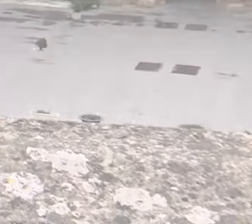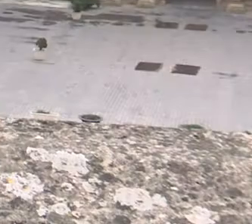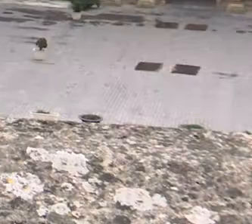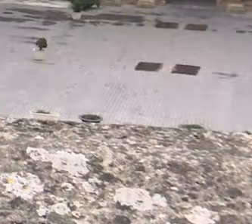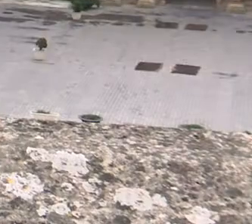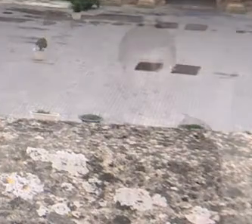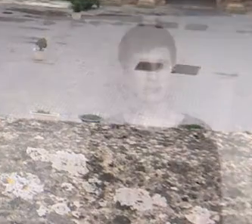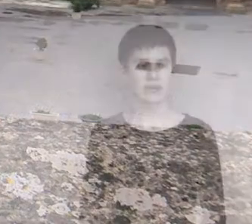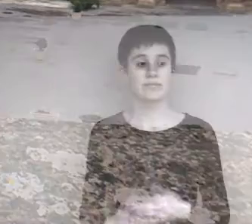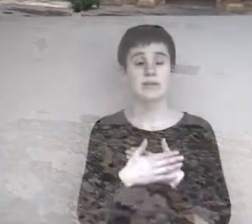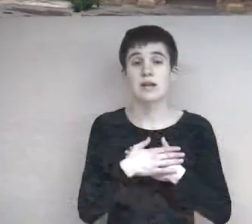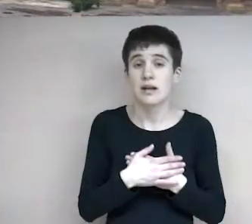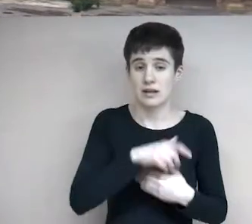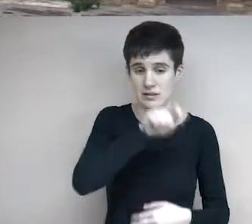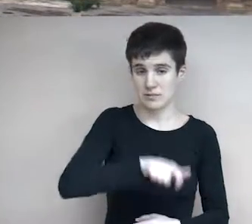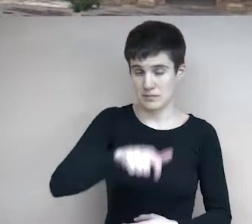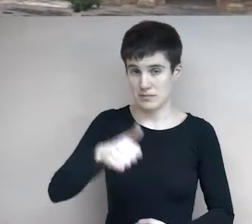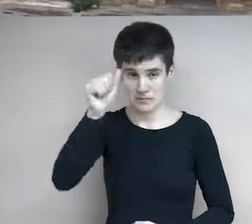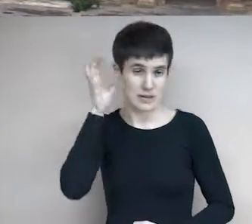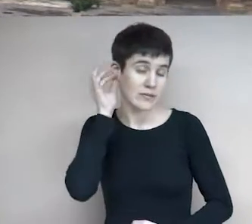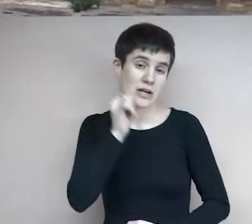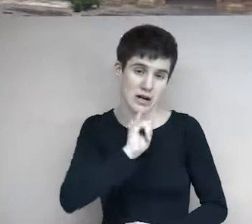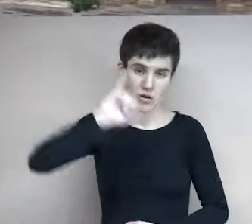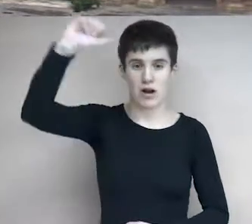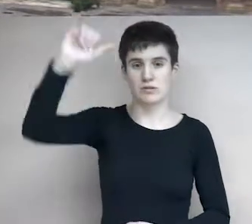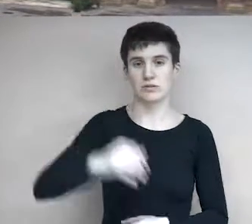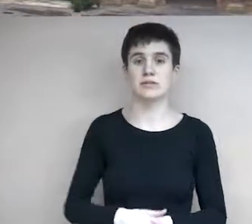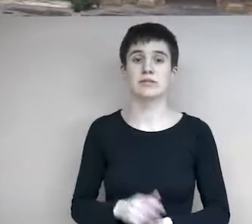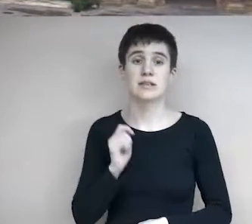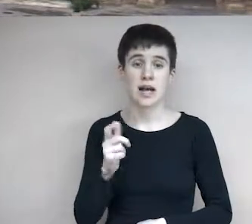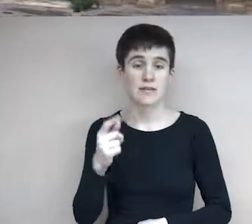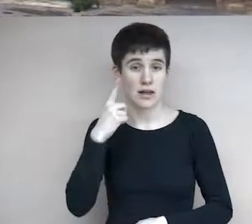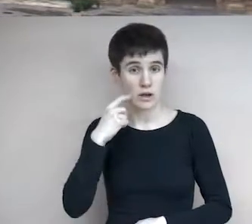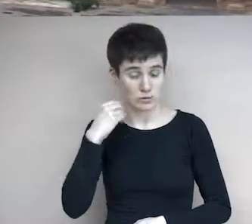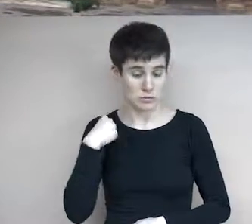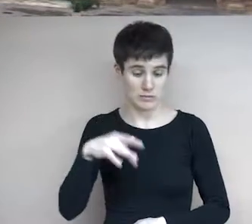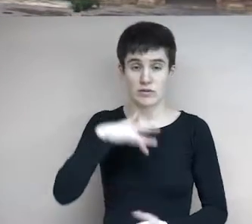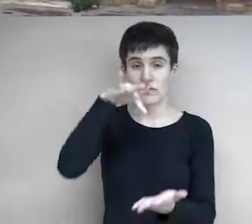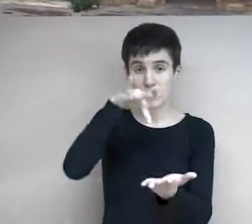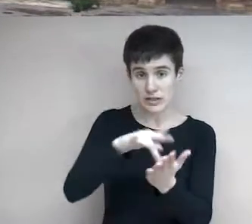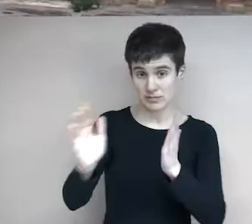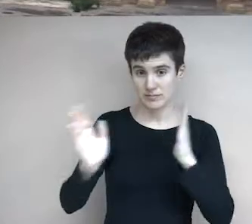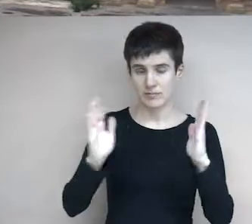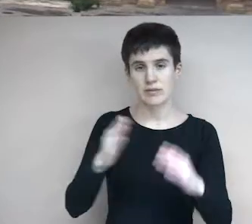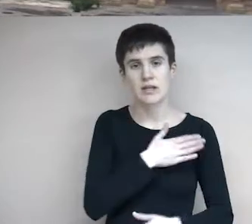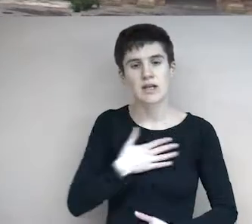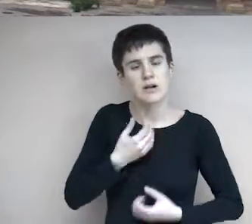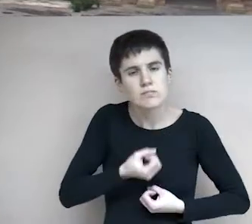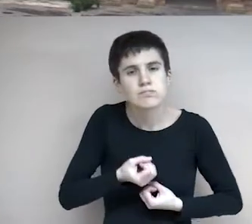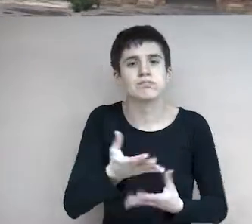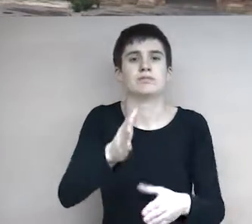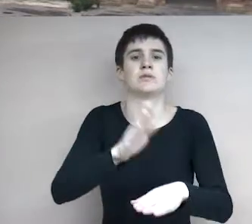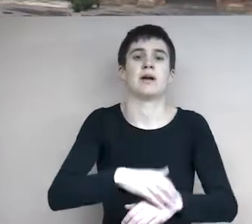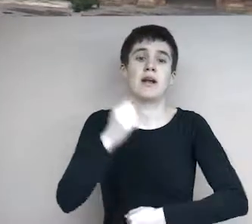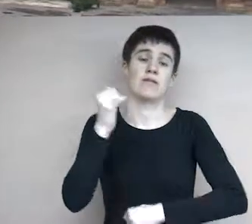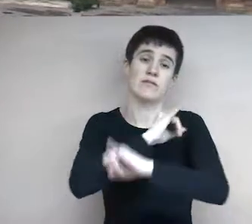Queridas riojanas y riojanos, como es costumbre en estas fechas, me dirijo a vosotros para desearos Feliz Navidad y